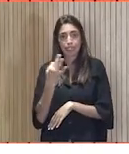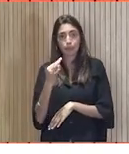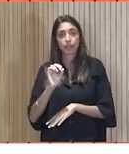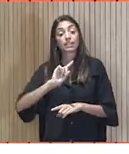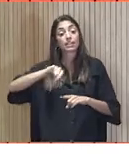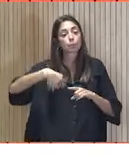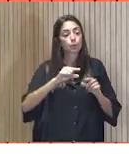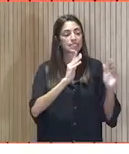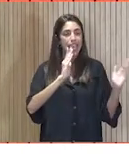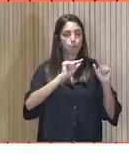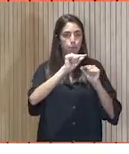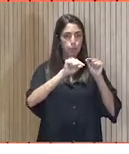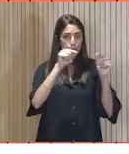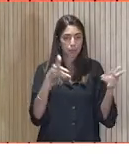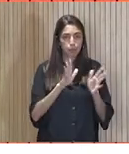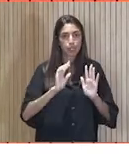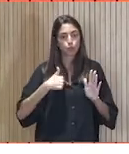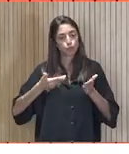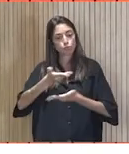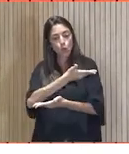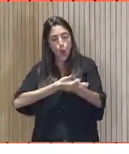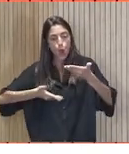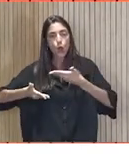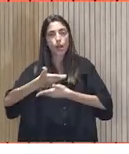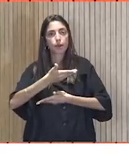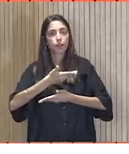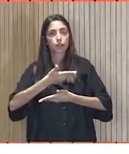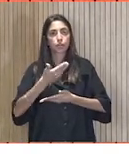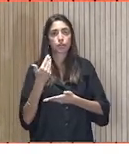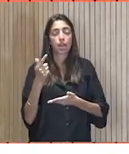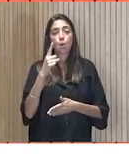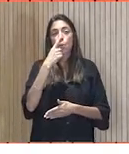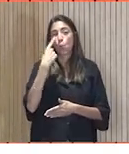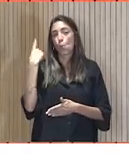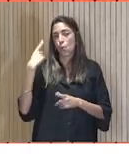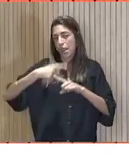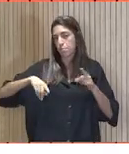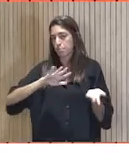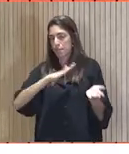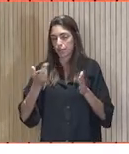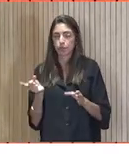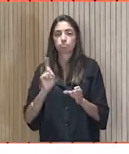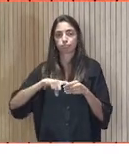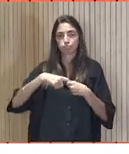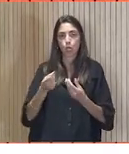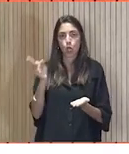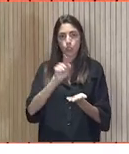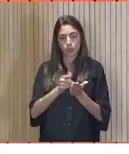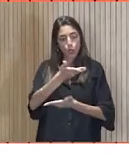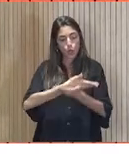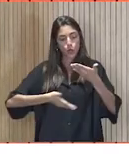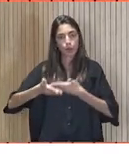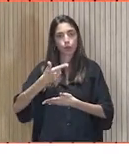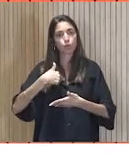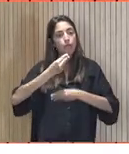pero mi colaboración ha vuelto hace año y medio y fundamentalmente lo que hago es